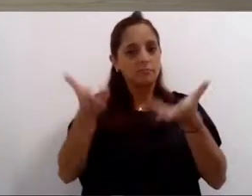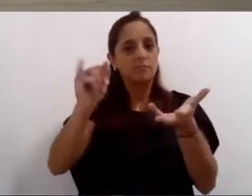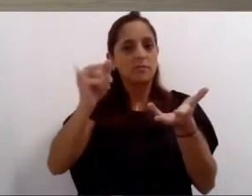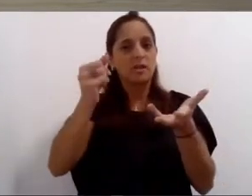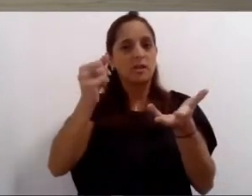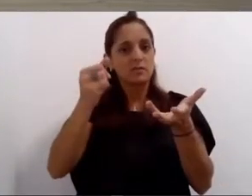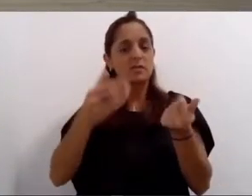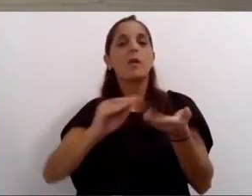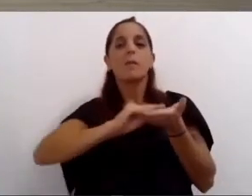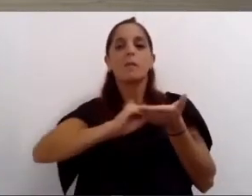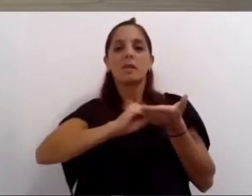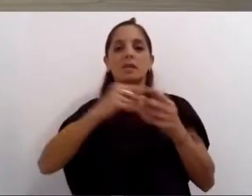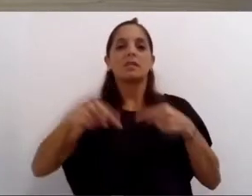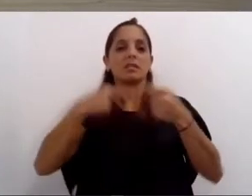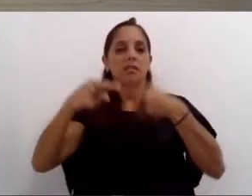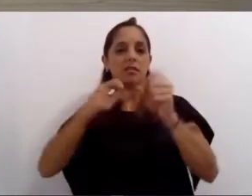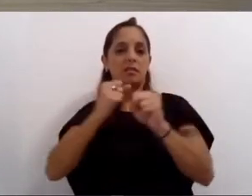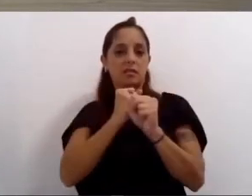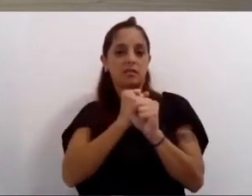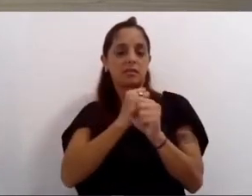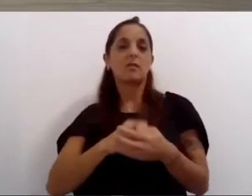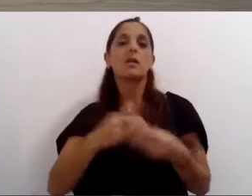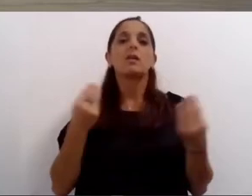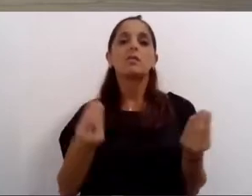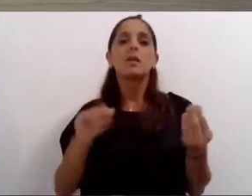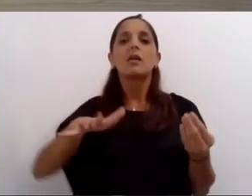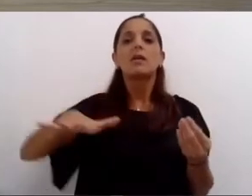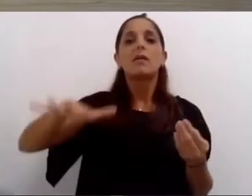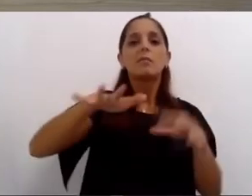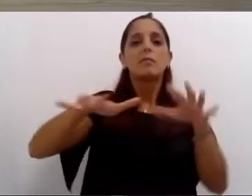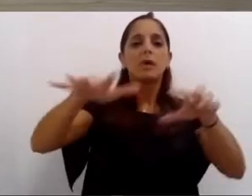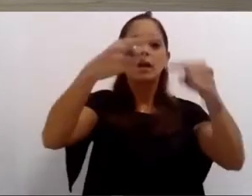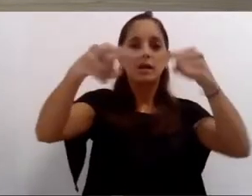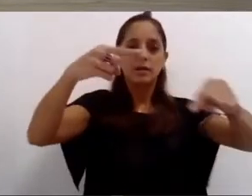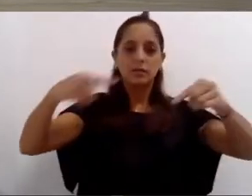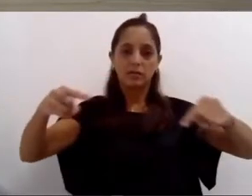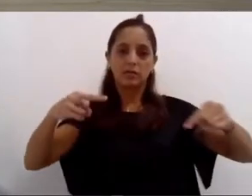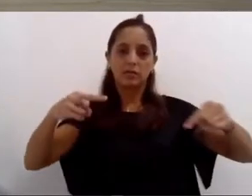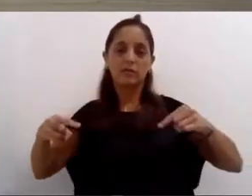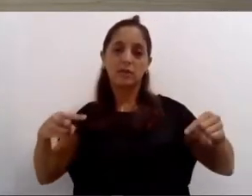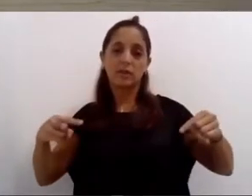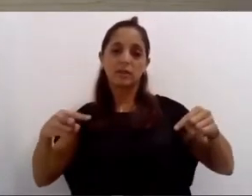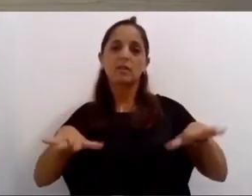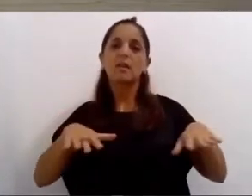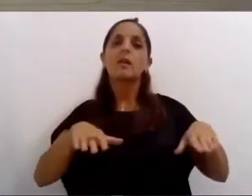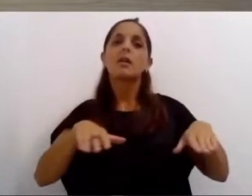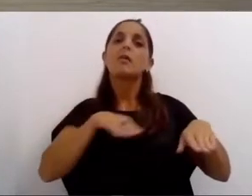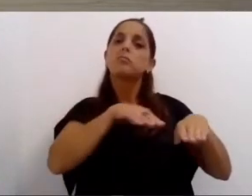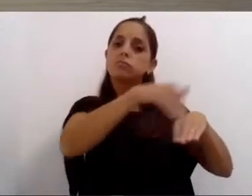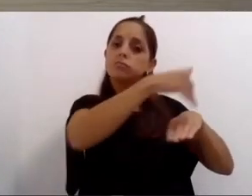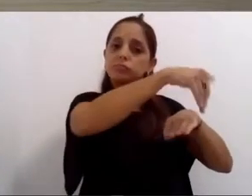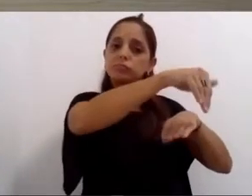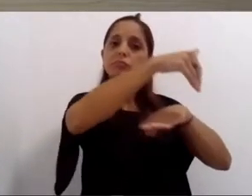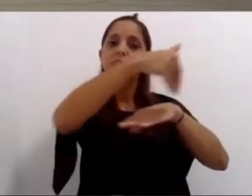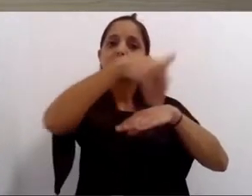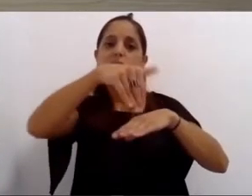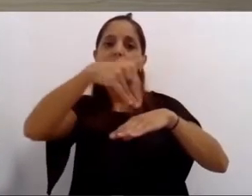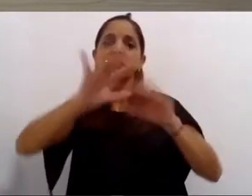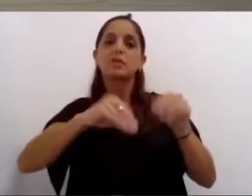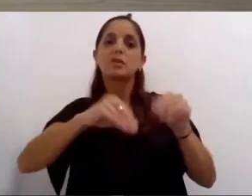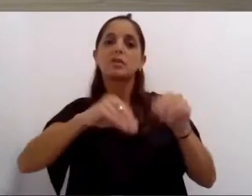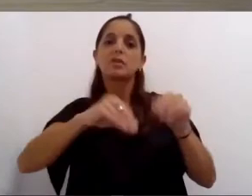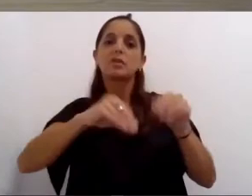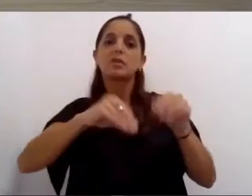vamos a iniciar una experiencia en corredores barriales sobre 25 cuadras de veredas de hormigón en los barrios 7 de septiembre